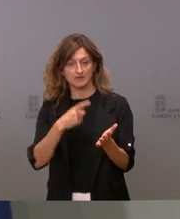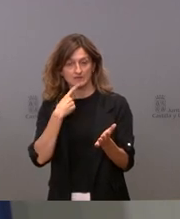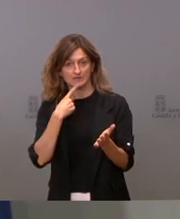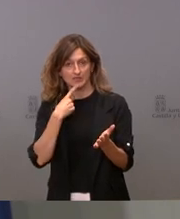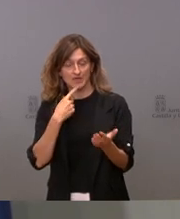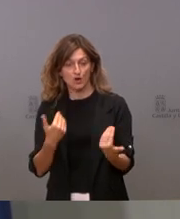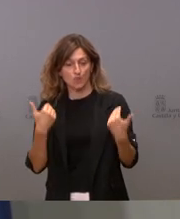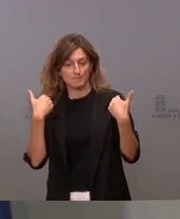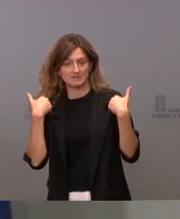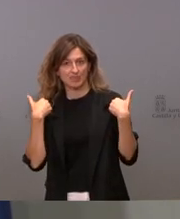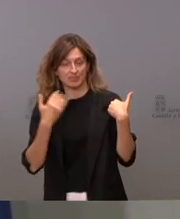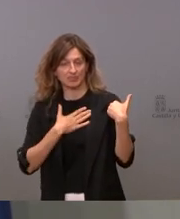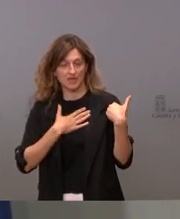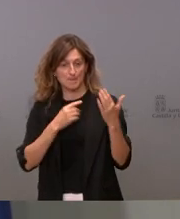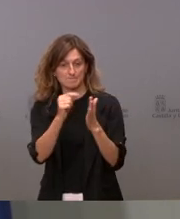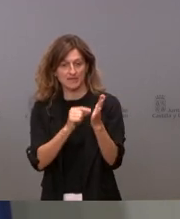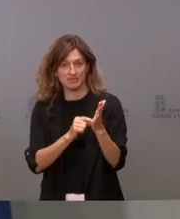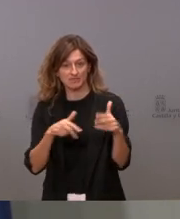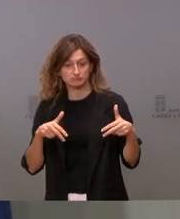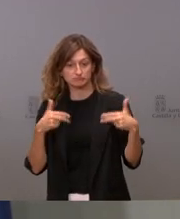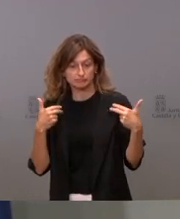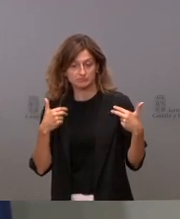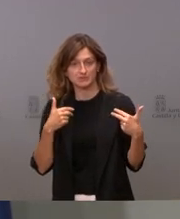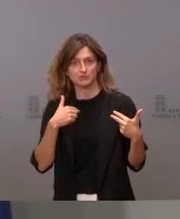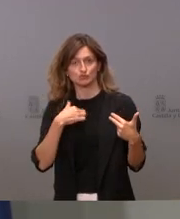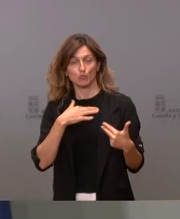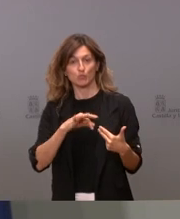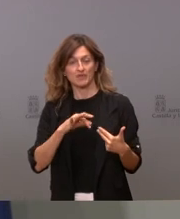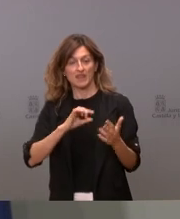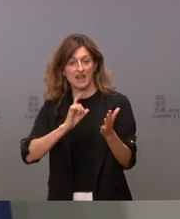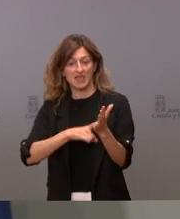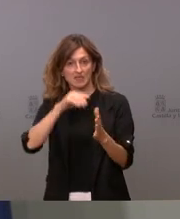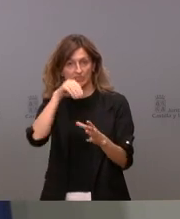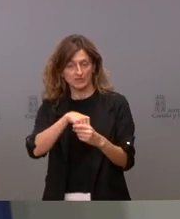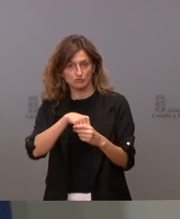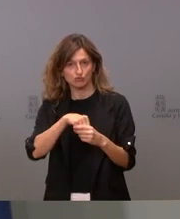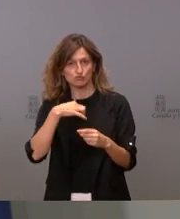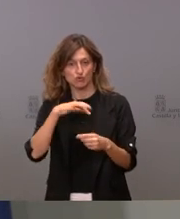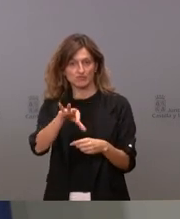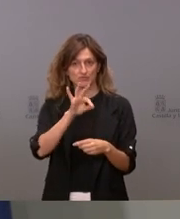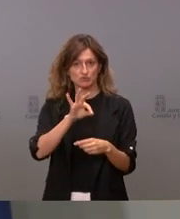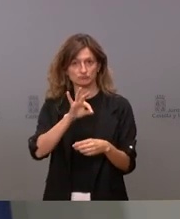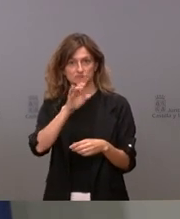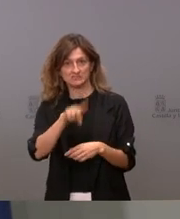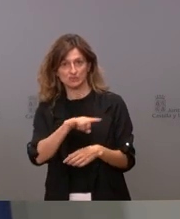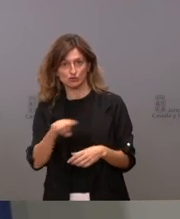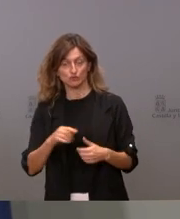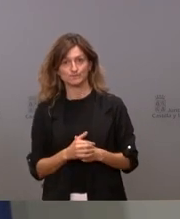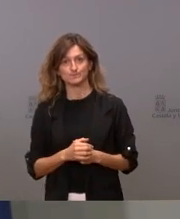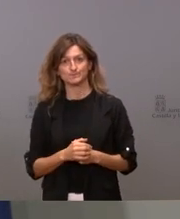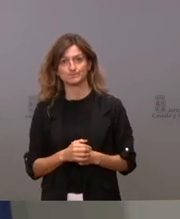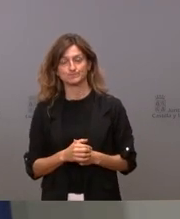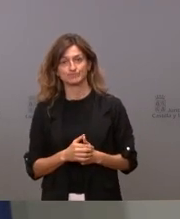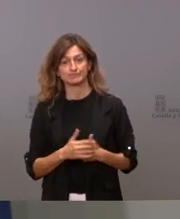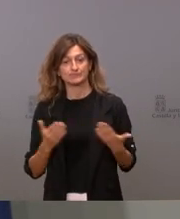tu competencia una serie de medidas está en nuestra competencia y dentro de la ley tomarlas o no tomarlas esto tiene mucho que ver